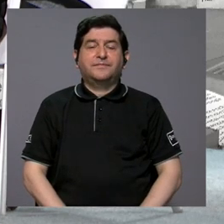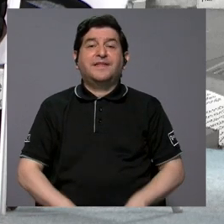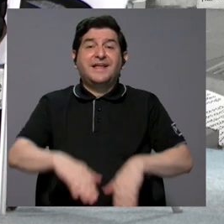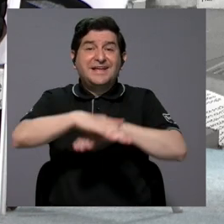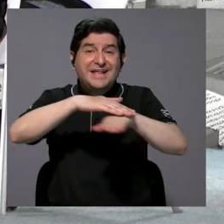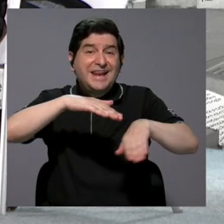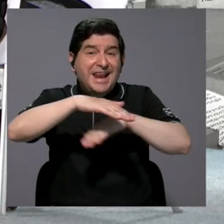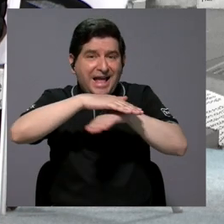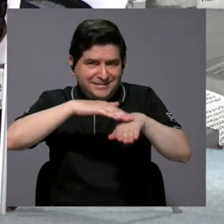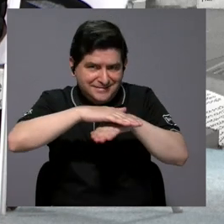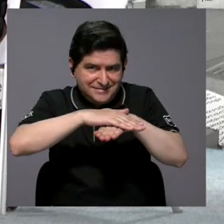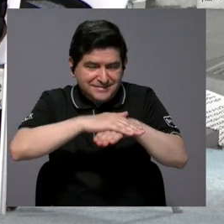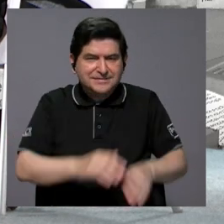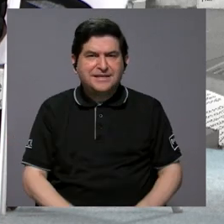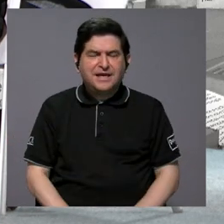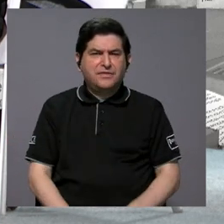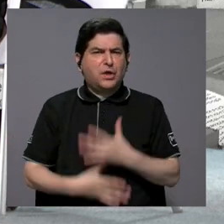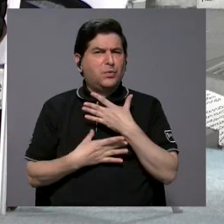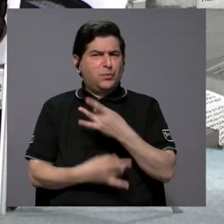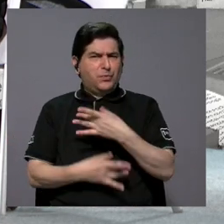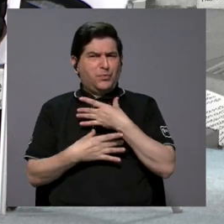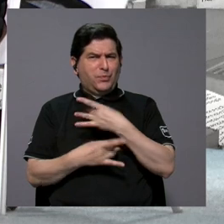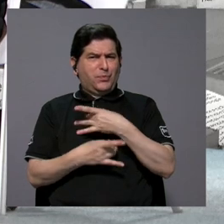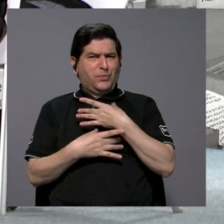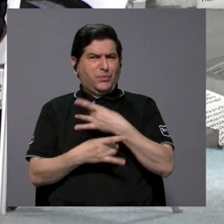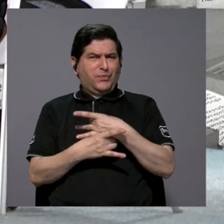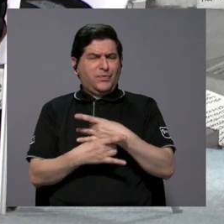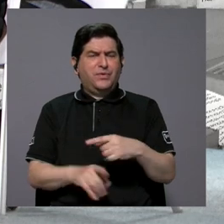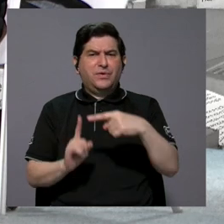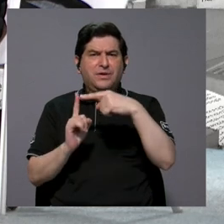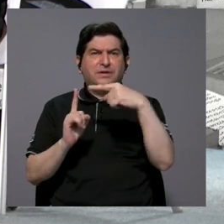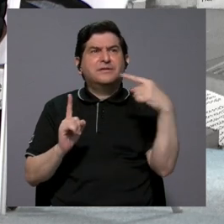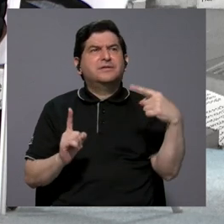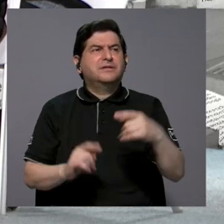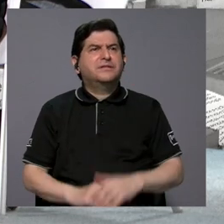sede se ha visto muy interesada, desde que llegamos con la idea,